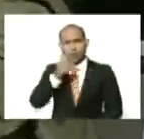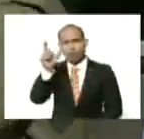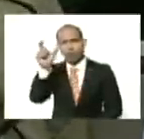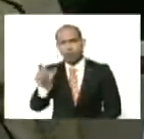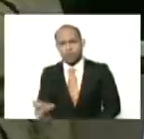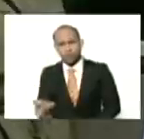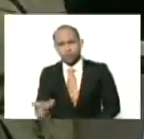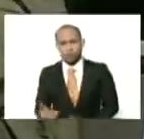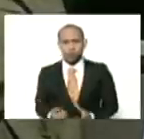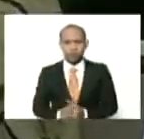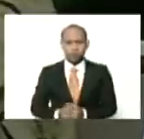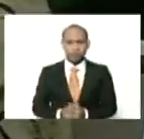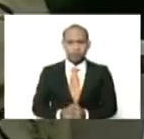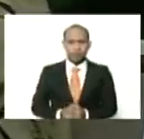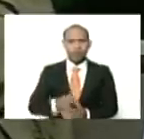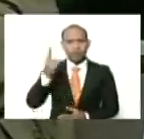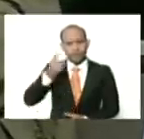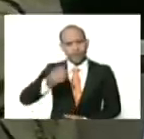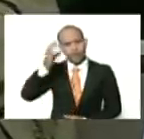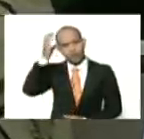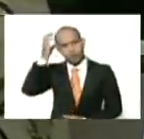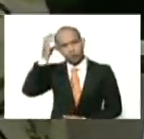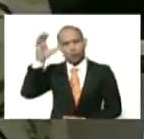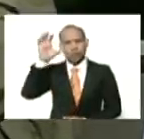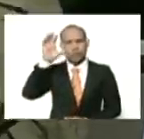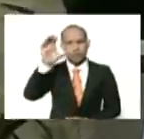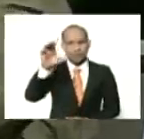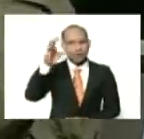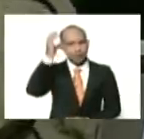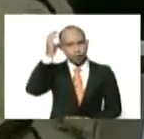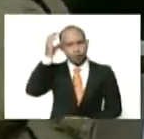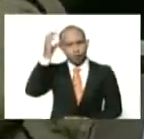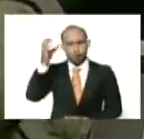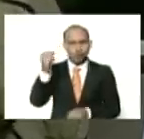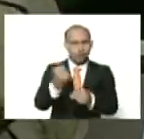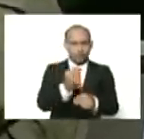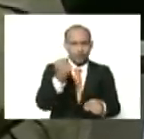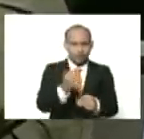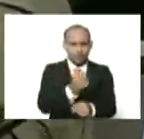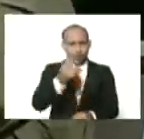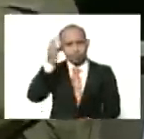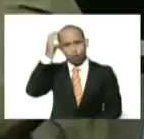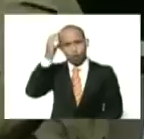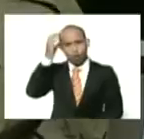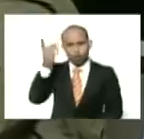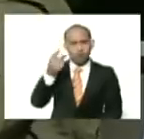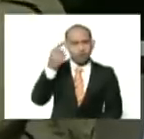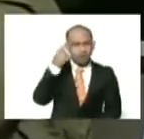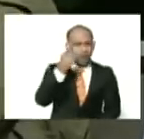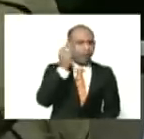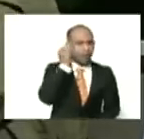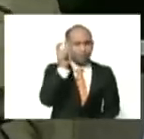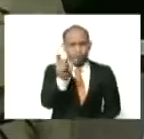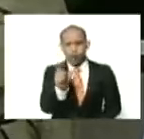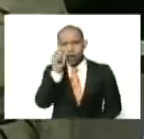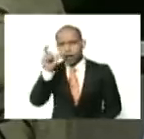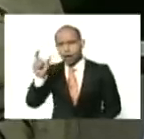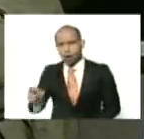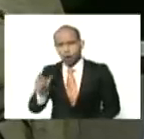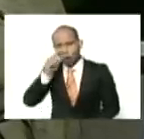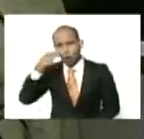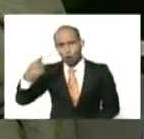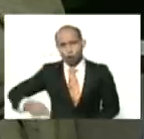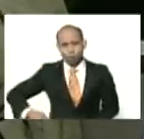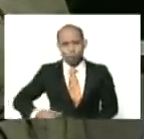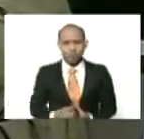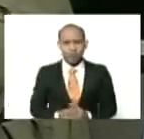sobre otra, y teniendo conciencia de patria, conciencia de clase, y conciencia de género, avanzar entonces, como lo plasmamos en